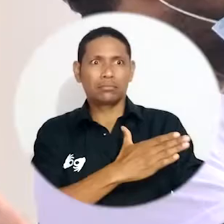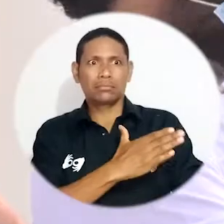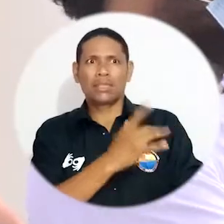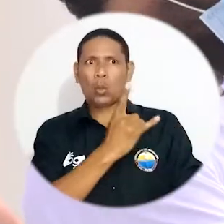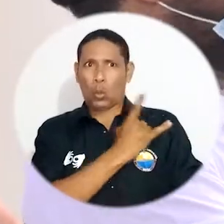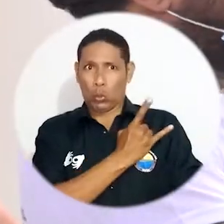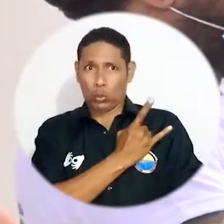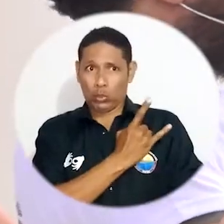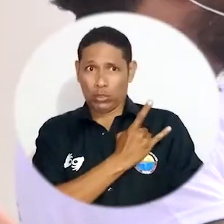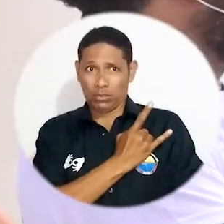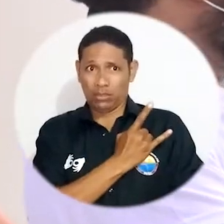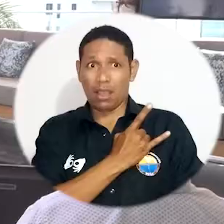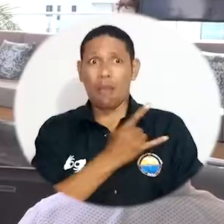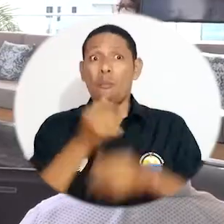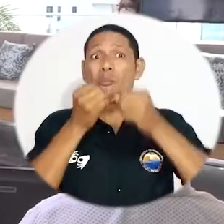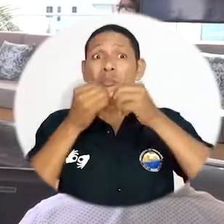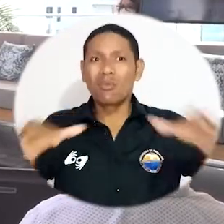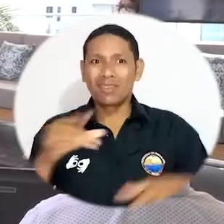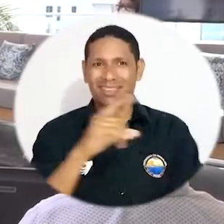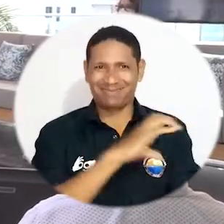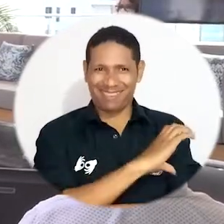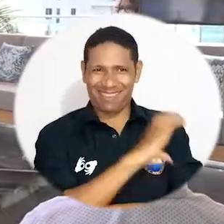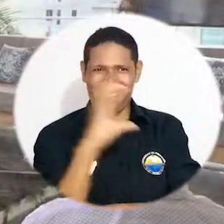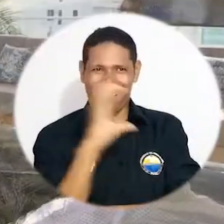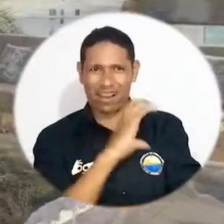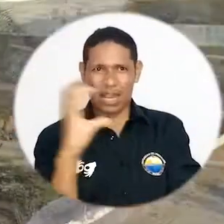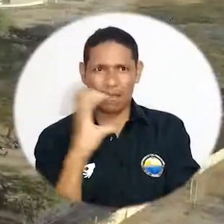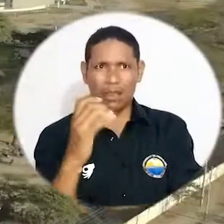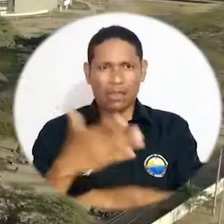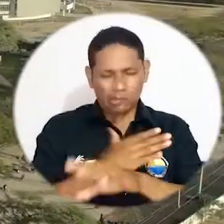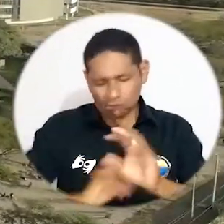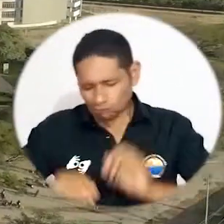trabajo de las universidades públicas del Caribe.